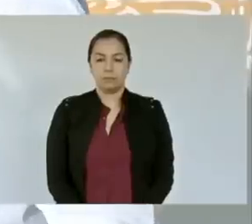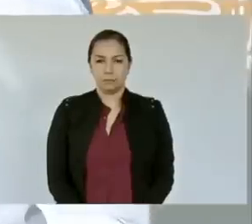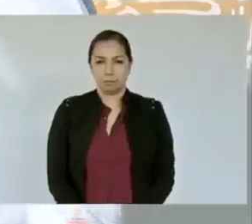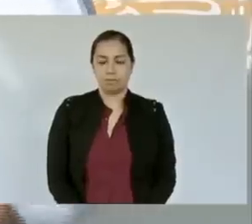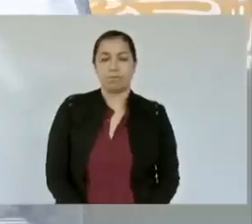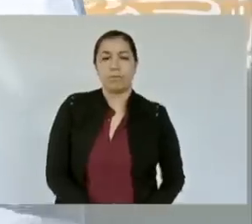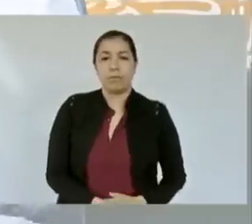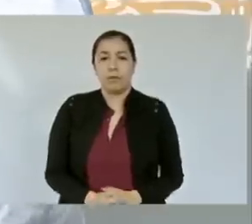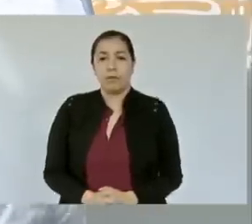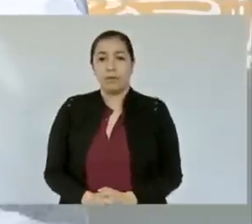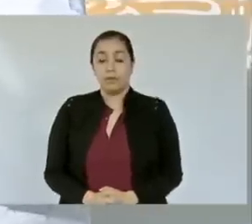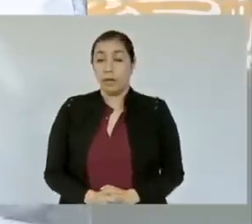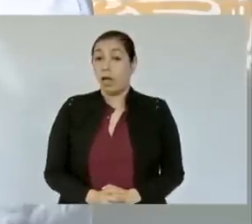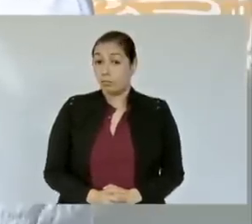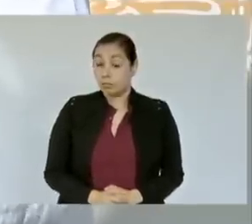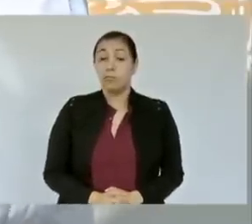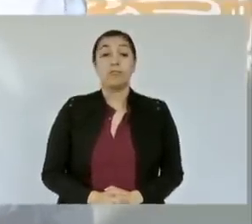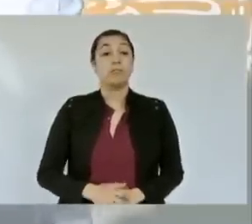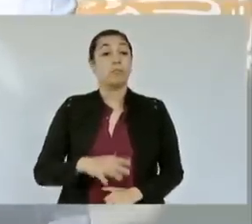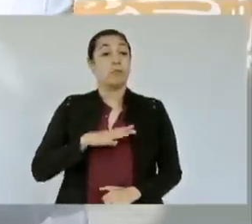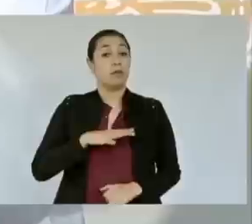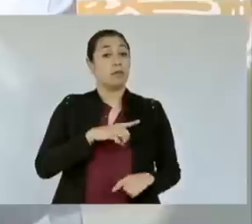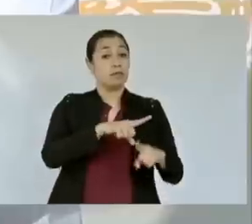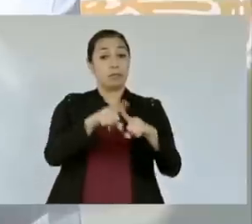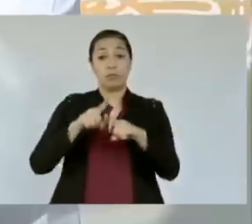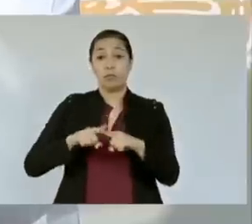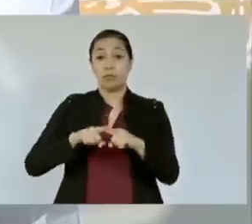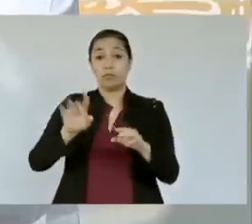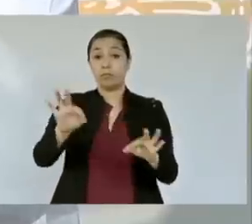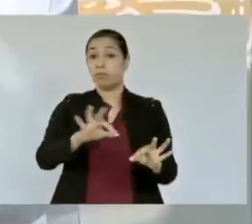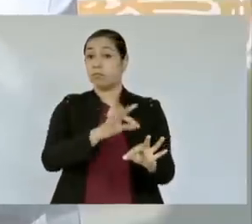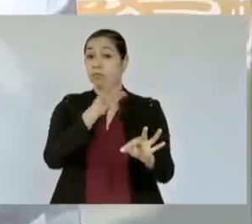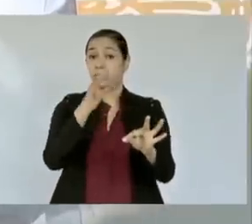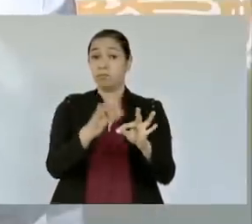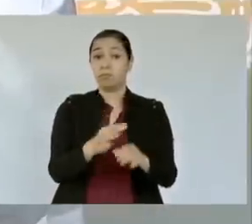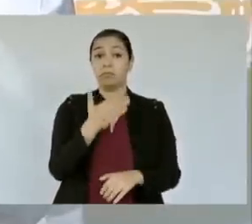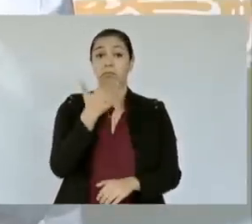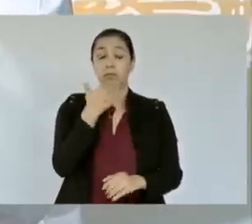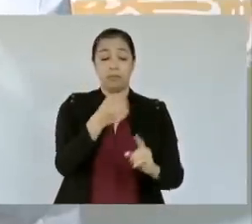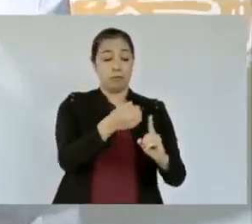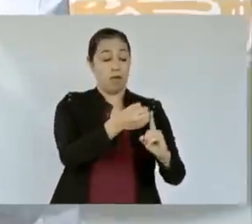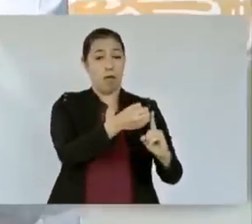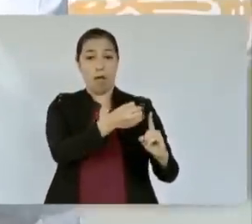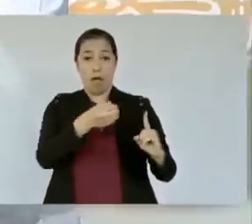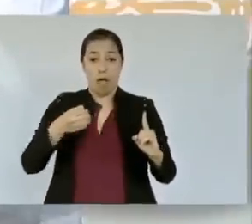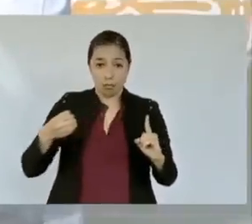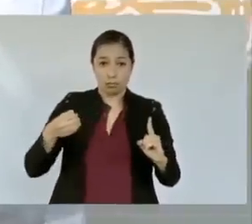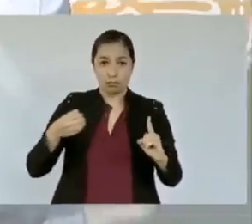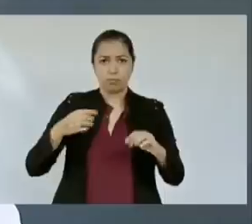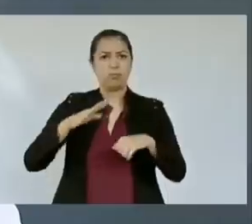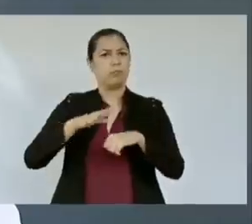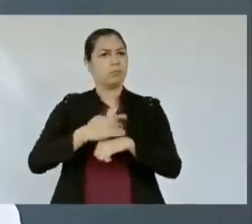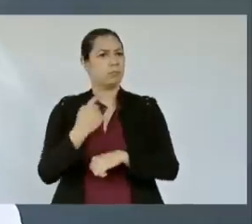se tiene que poner orden porque si